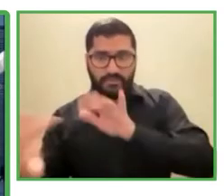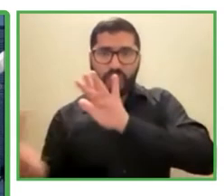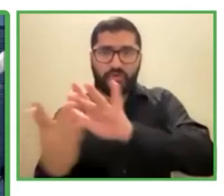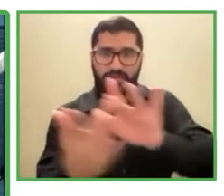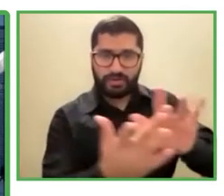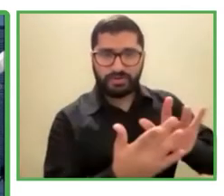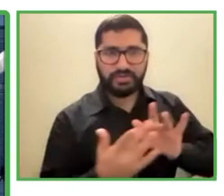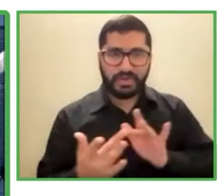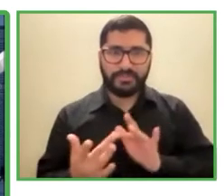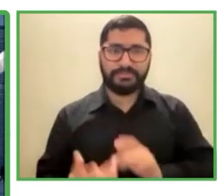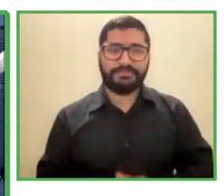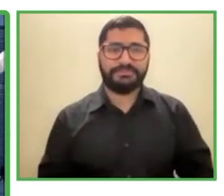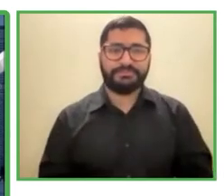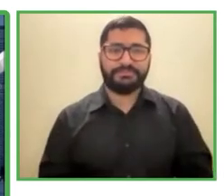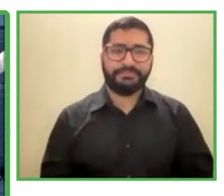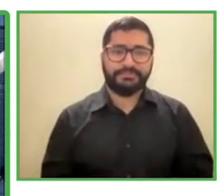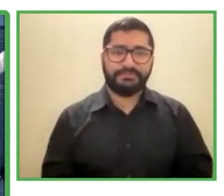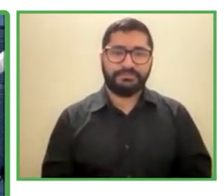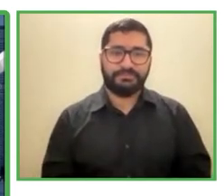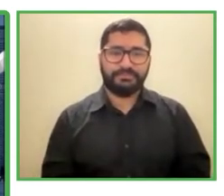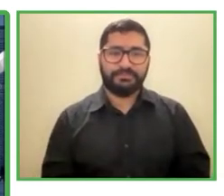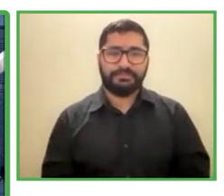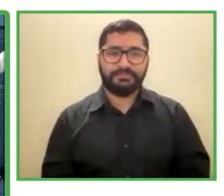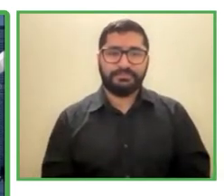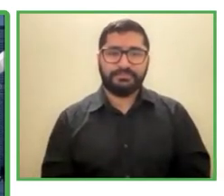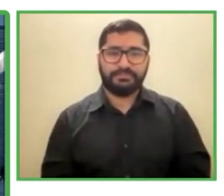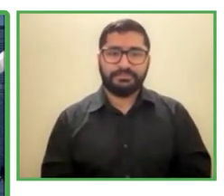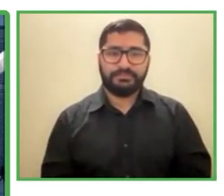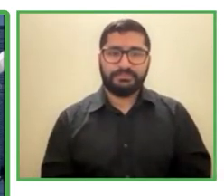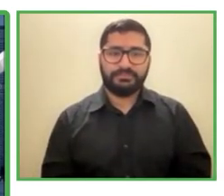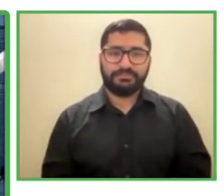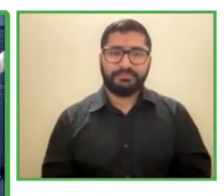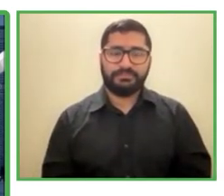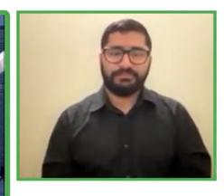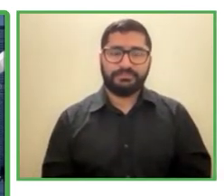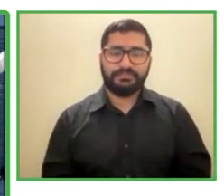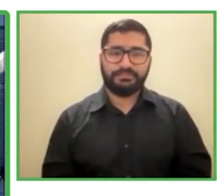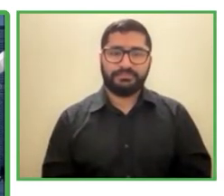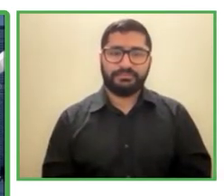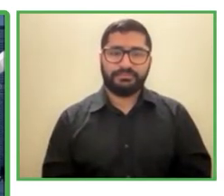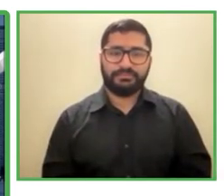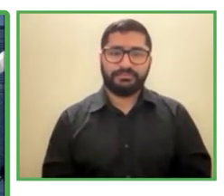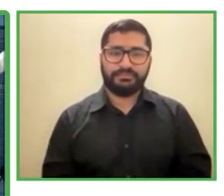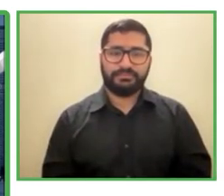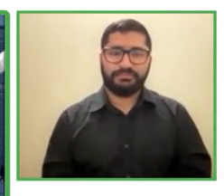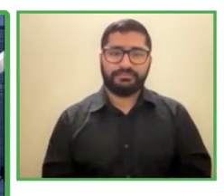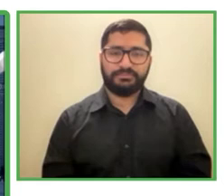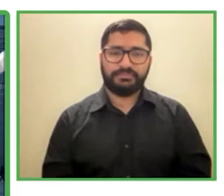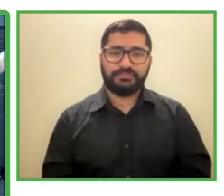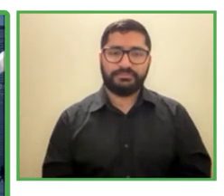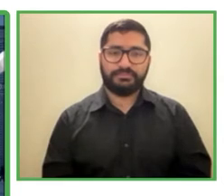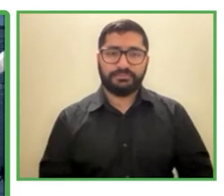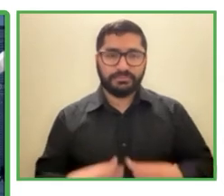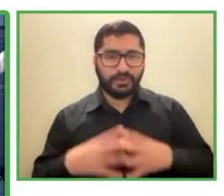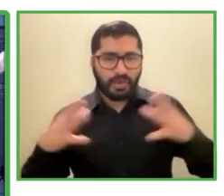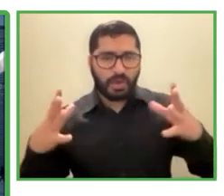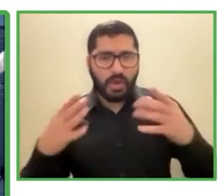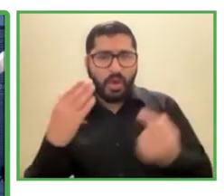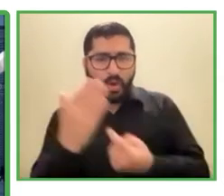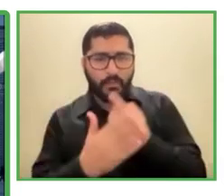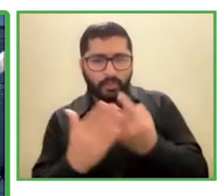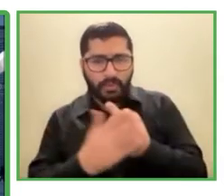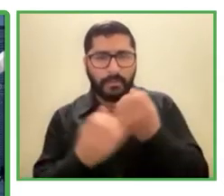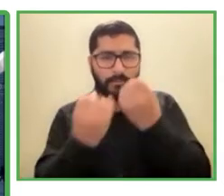Muchas de las personas que trabajan con nosotros